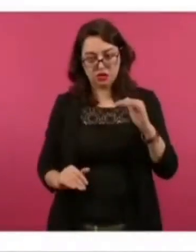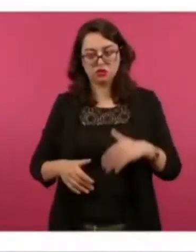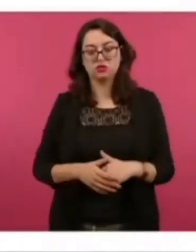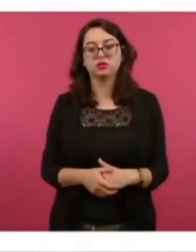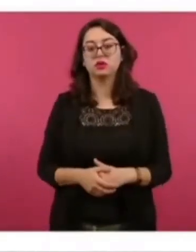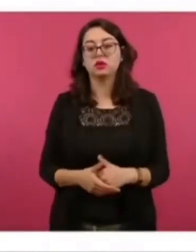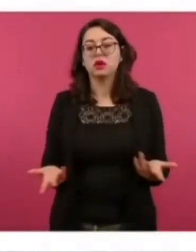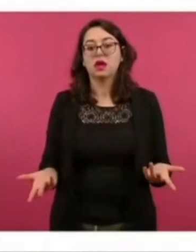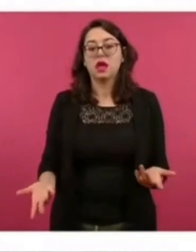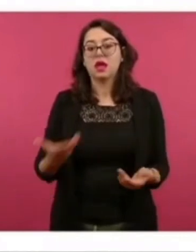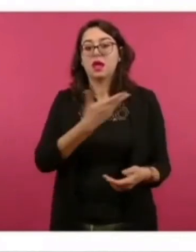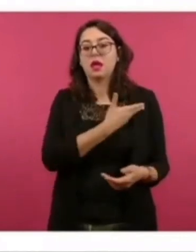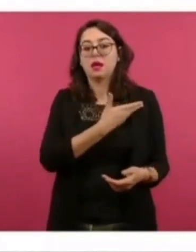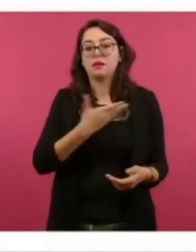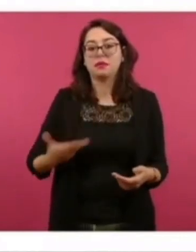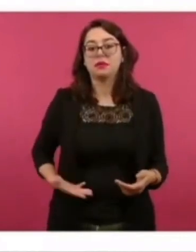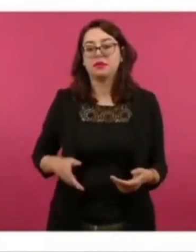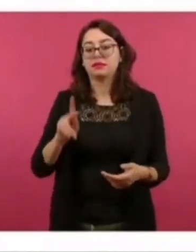Con nosotros